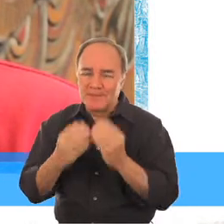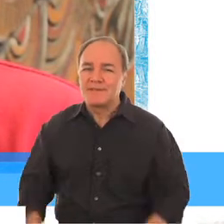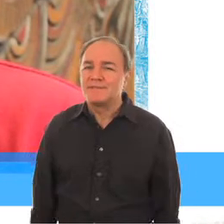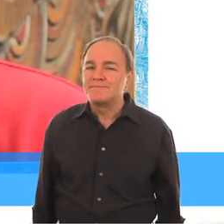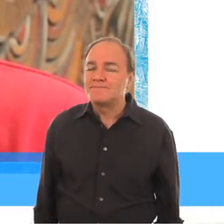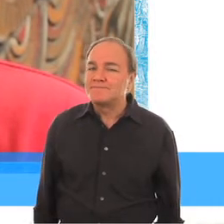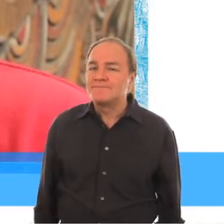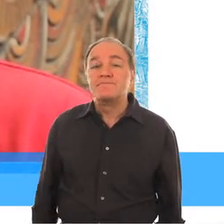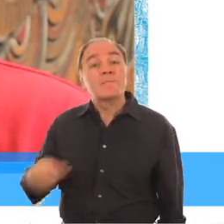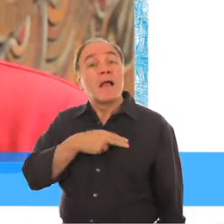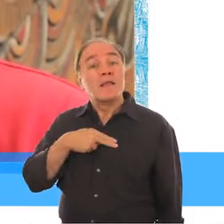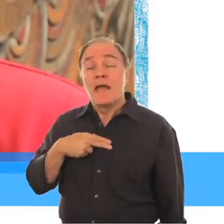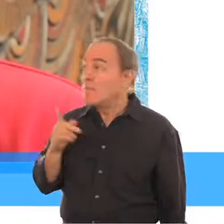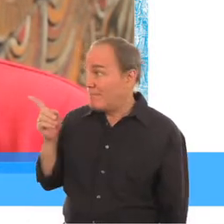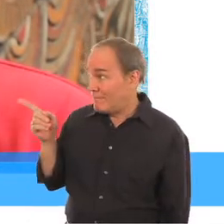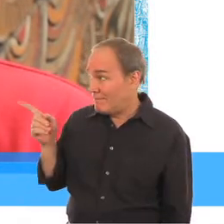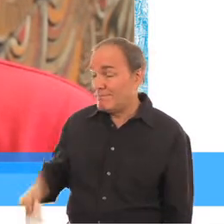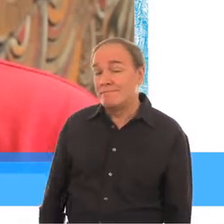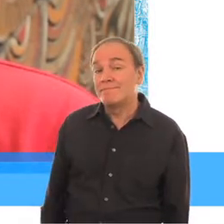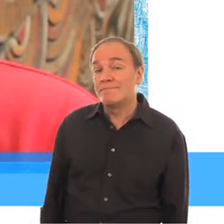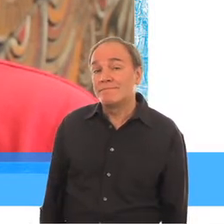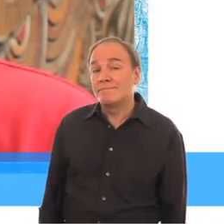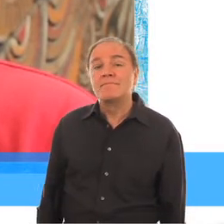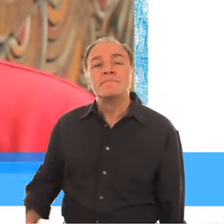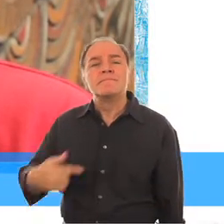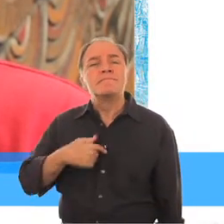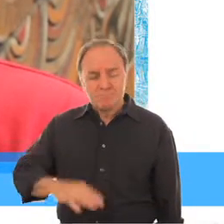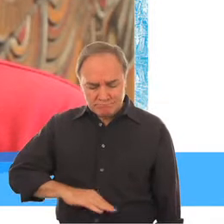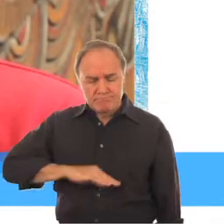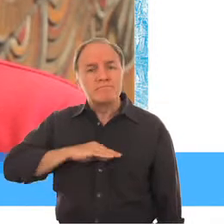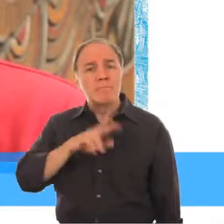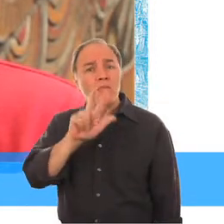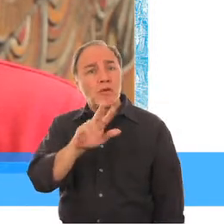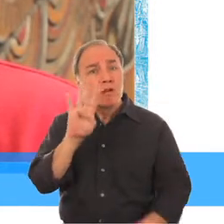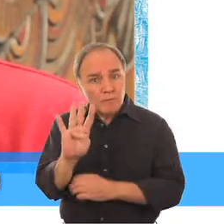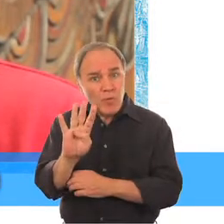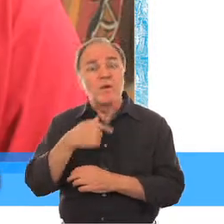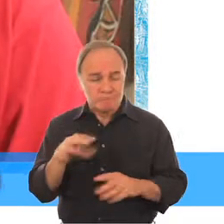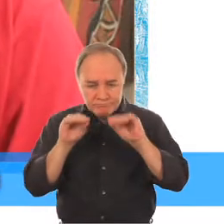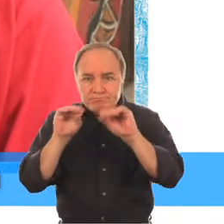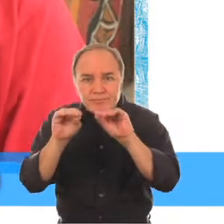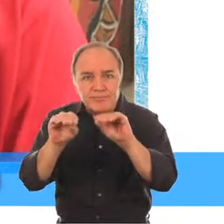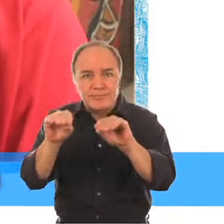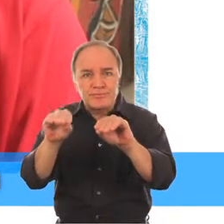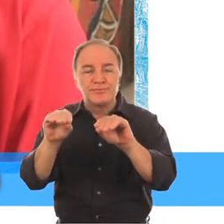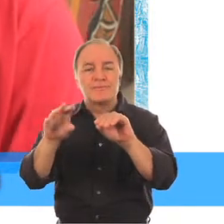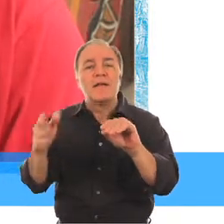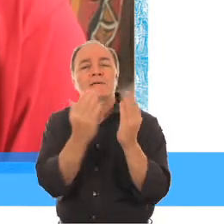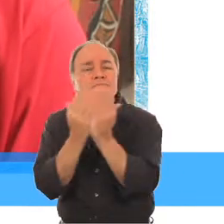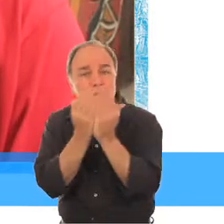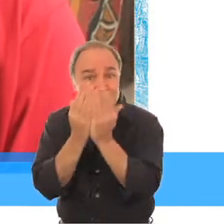Me llamo Nehemias Gilberto Raúl Zandamela Tengo 34 años y soy maestro en el Centro de Recursos para la